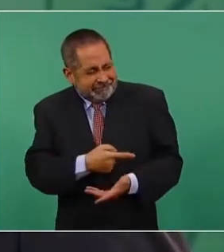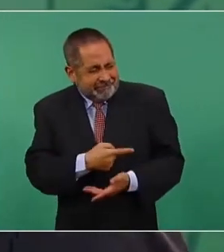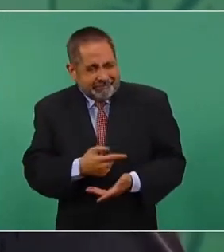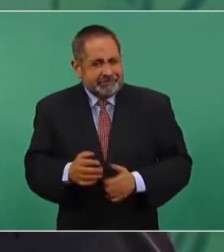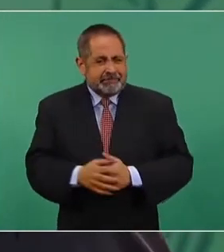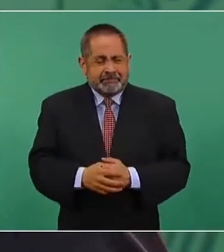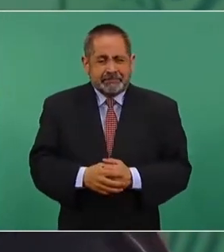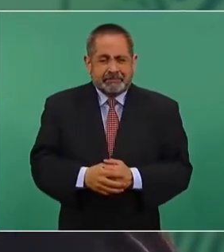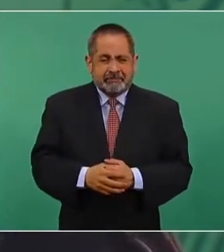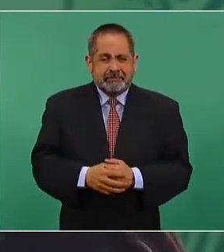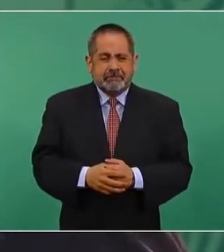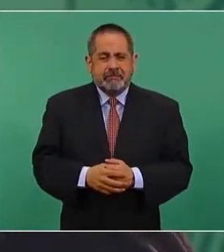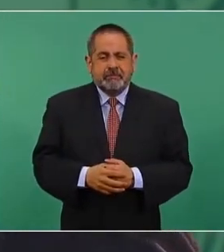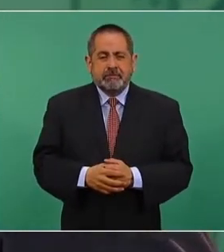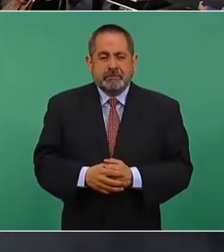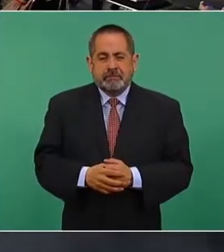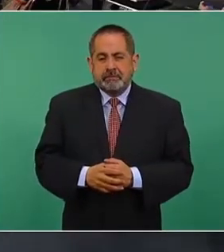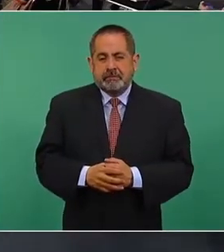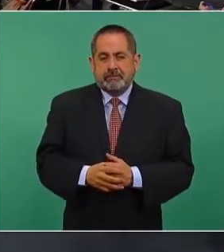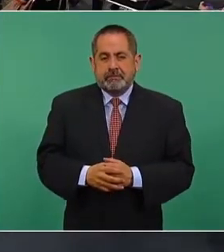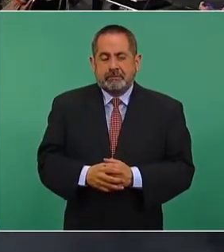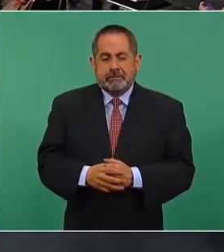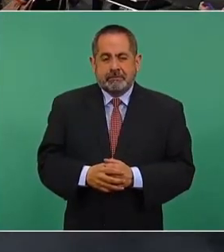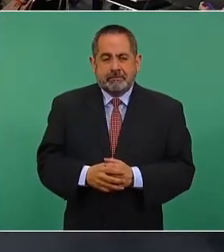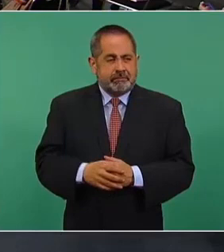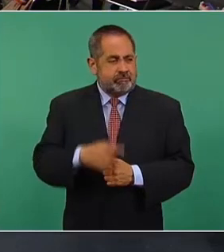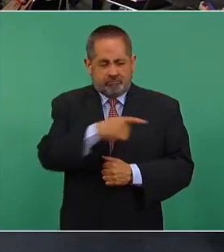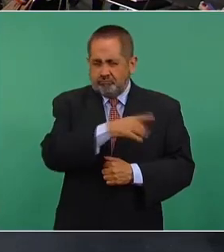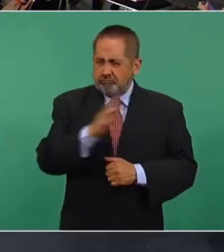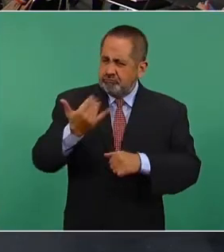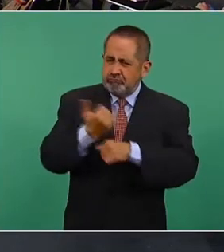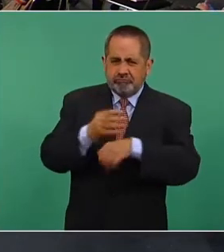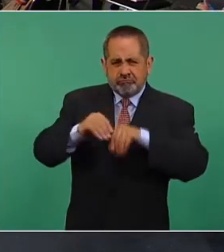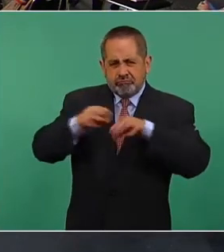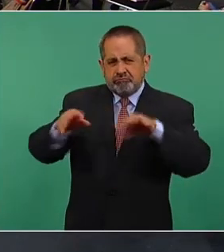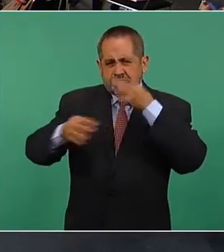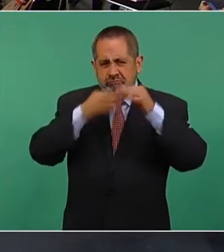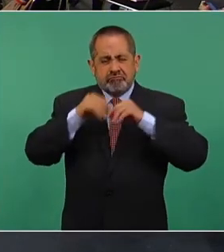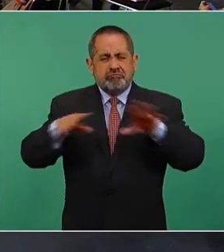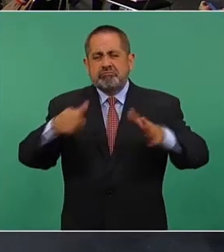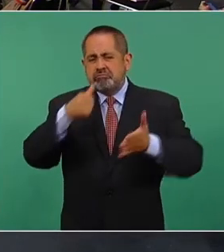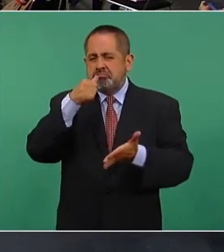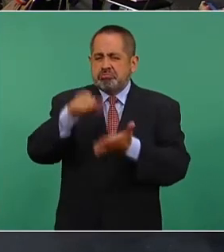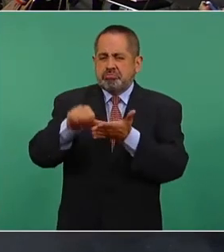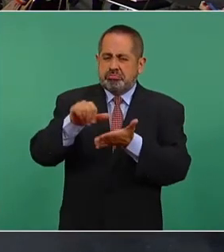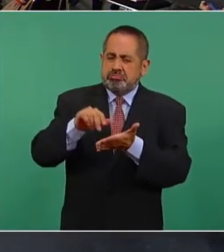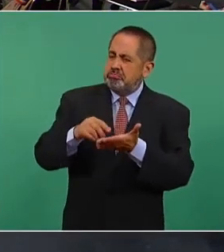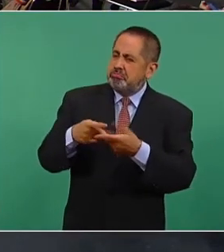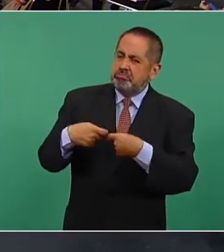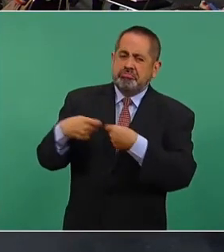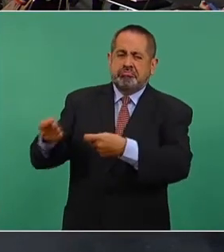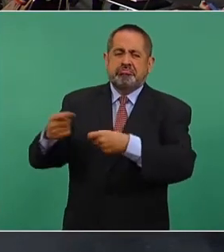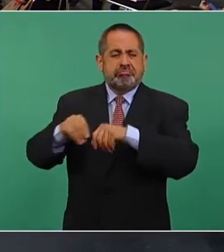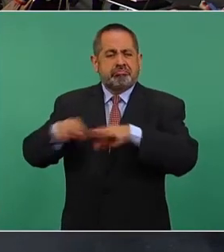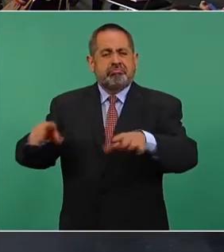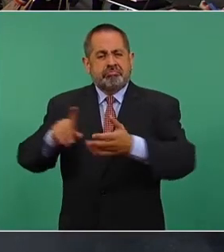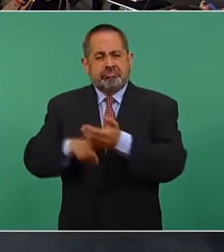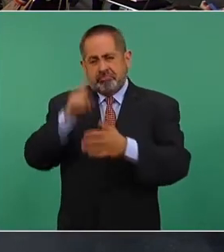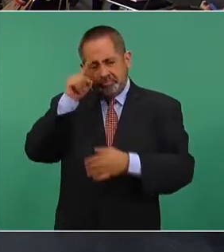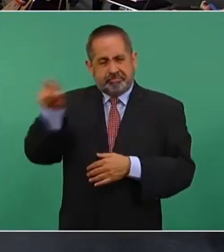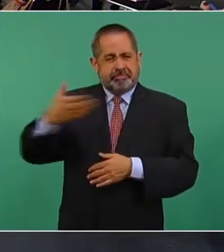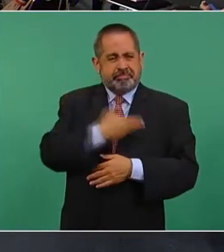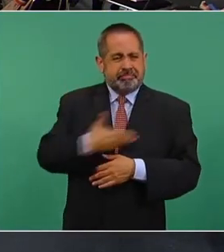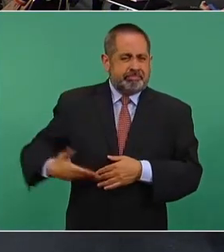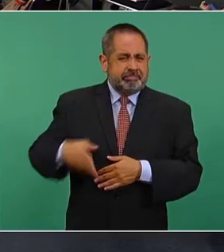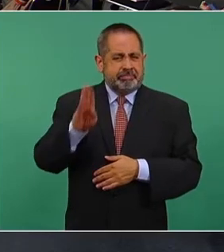No sé si les diste a conocer la carta que le envié al presidente